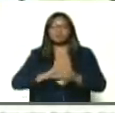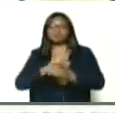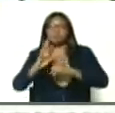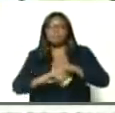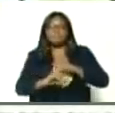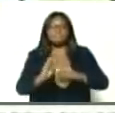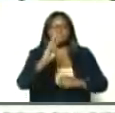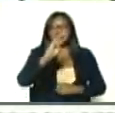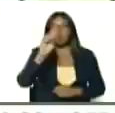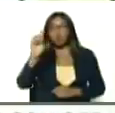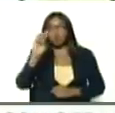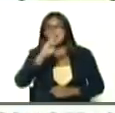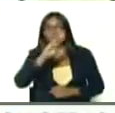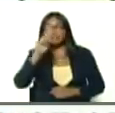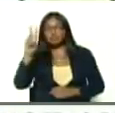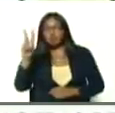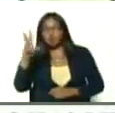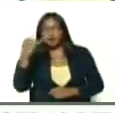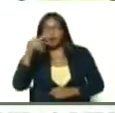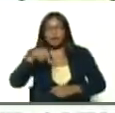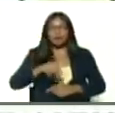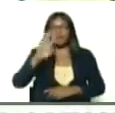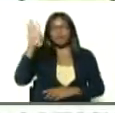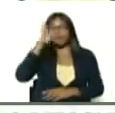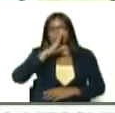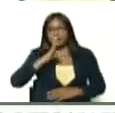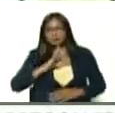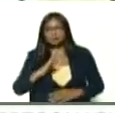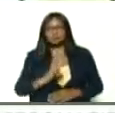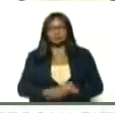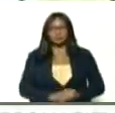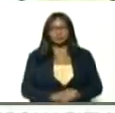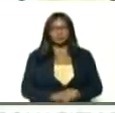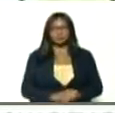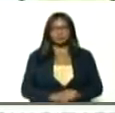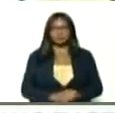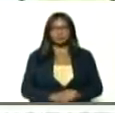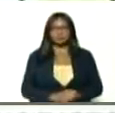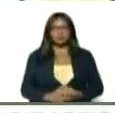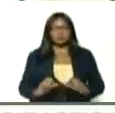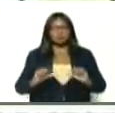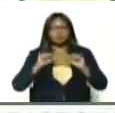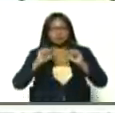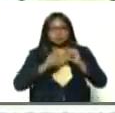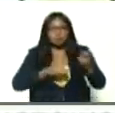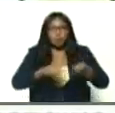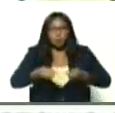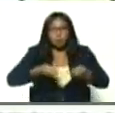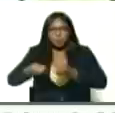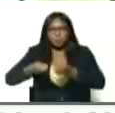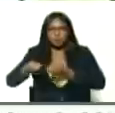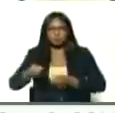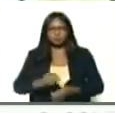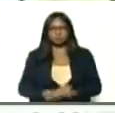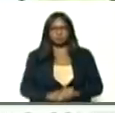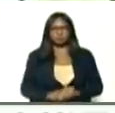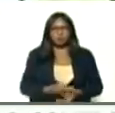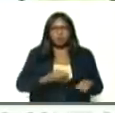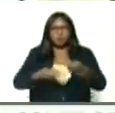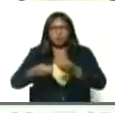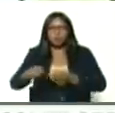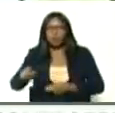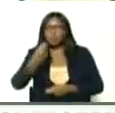P1, P2, que ha llegado, de Brasil, avanzar, hacia el control, avanzar, los